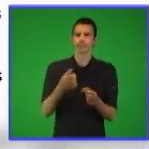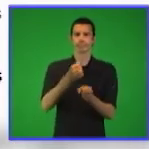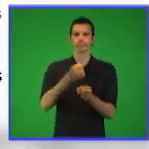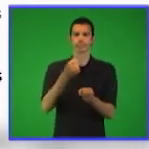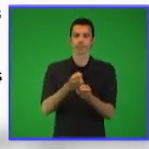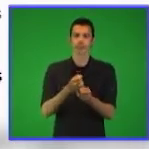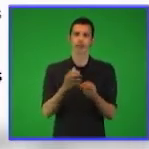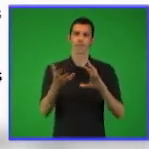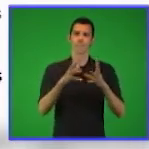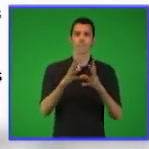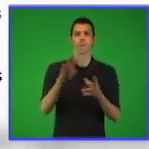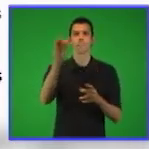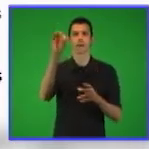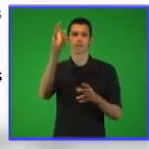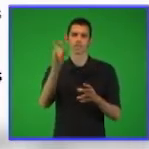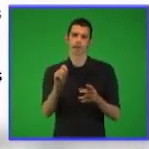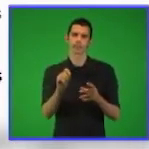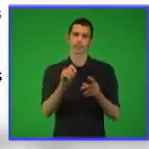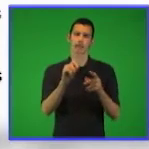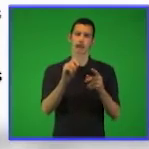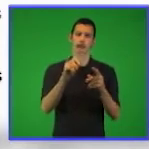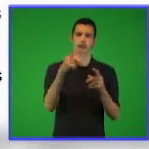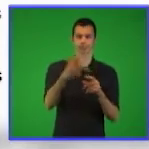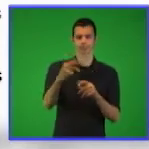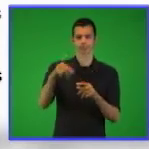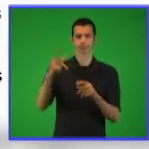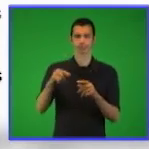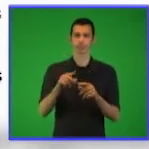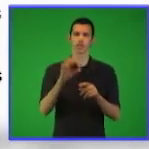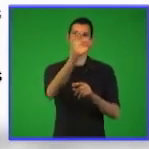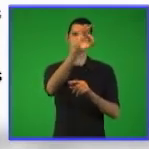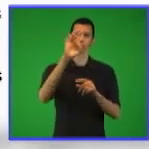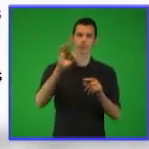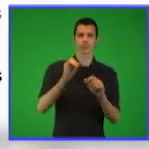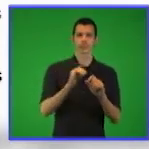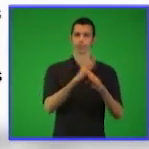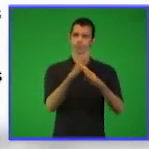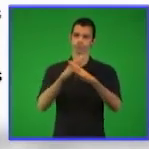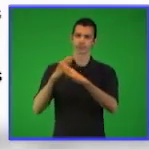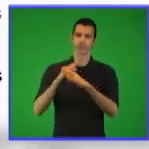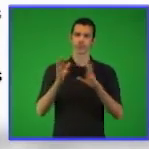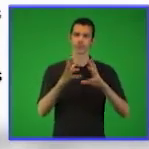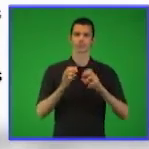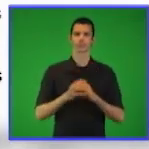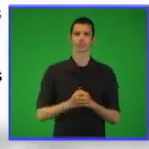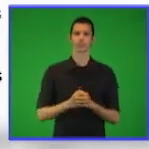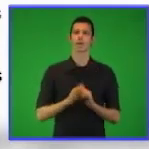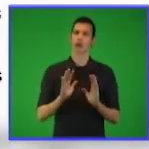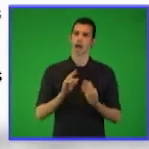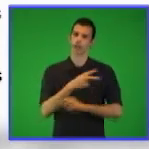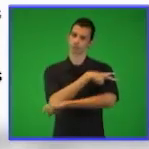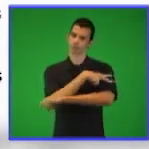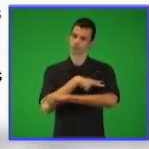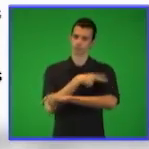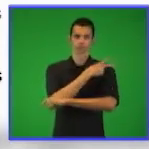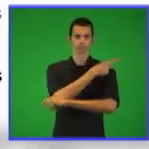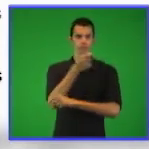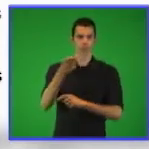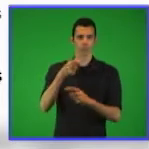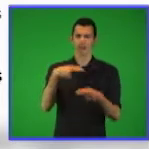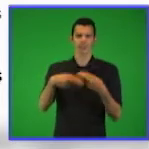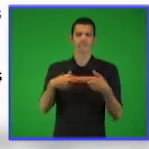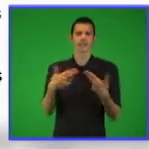típicos de fracciones y tanto por ciento. Para las especialidades de formación de profesores de secundaria básica